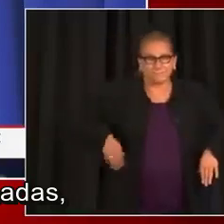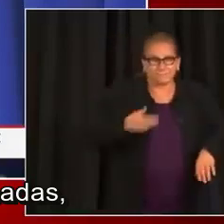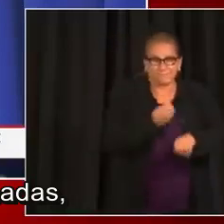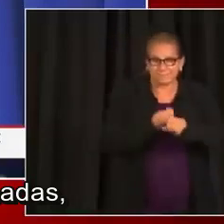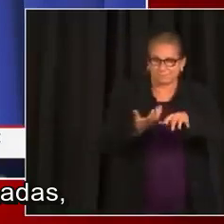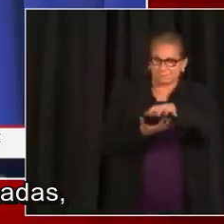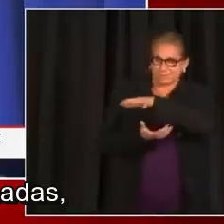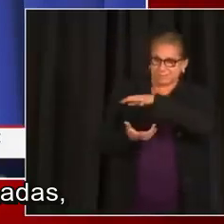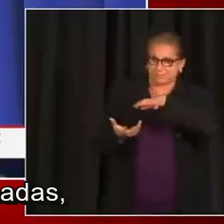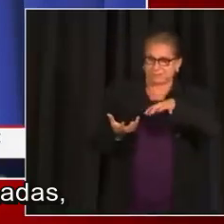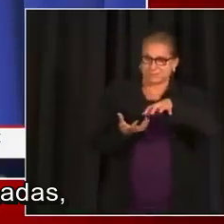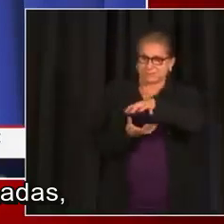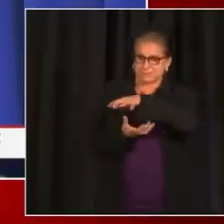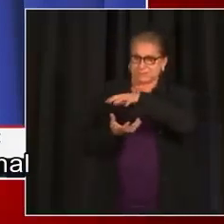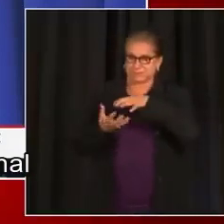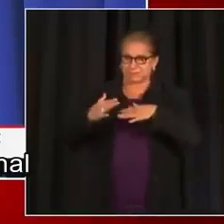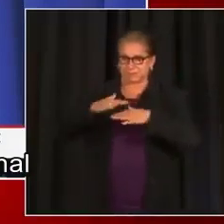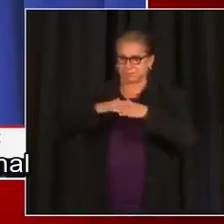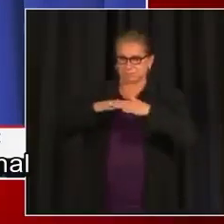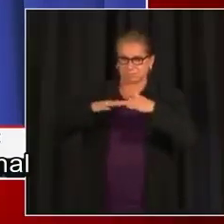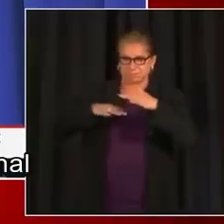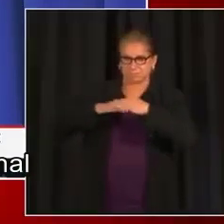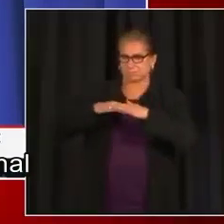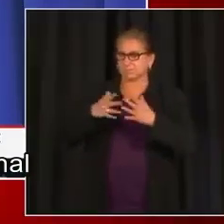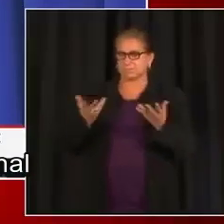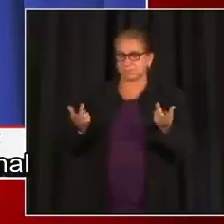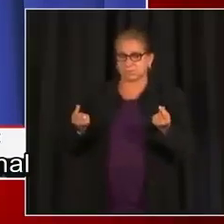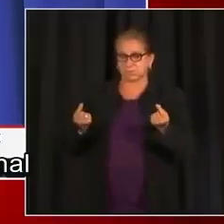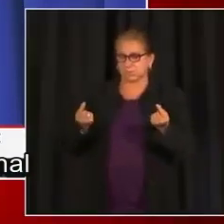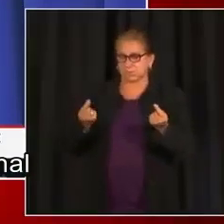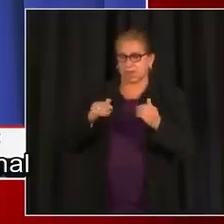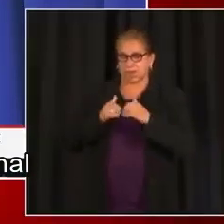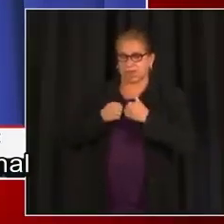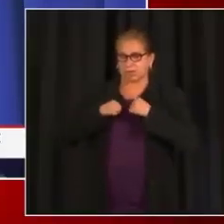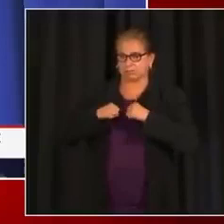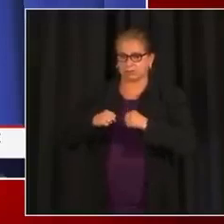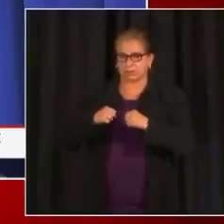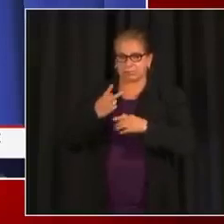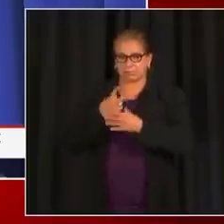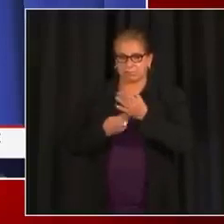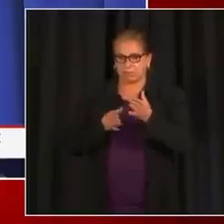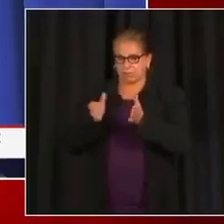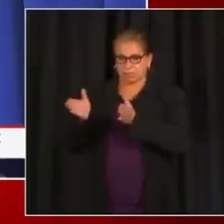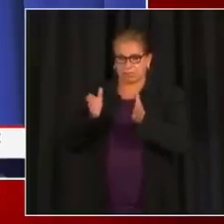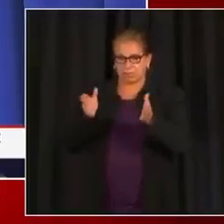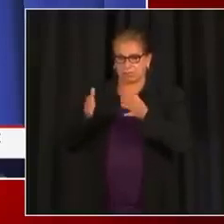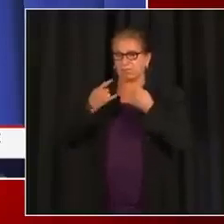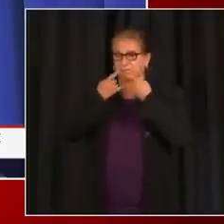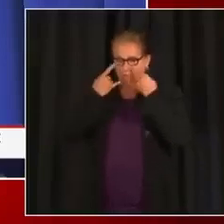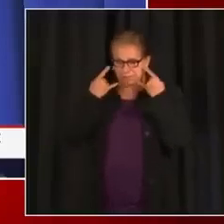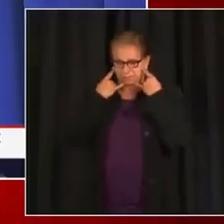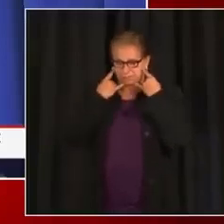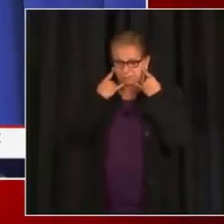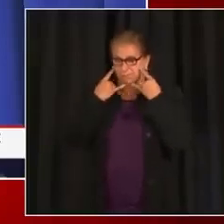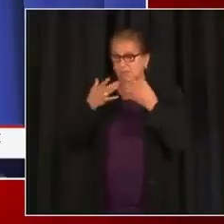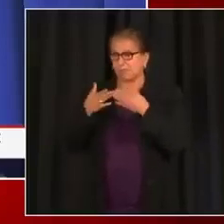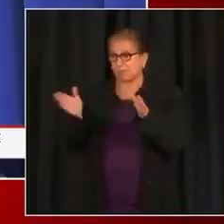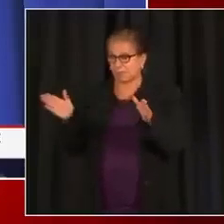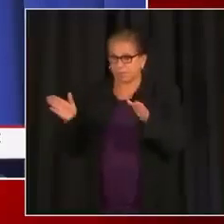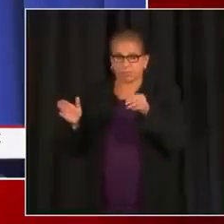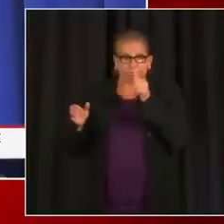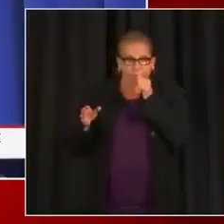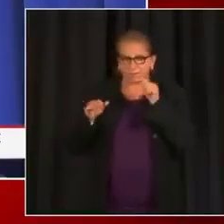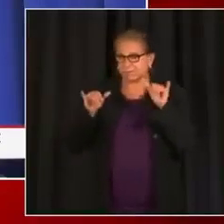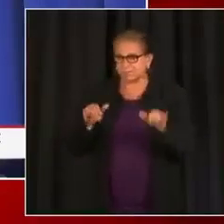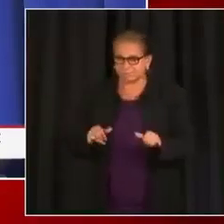están vacunadas o no vacunadas, y que ofrezcan una capa adicional de protección utilizando la mascarilla. Y eso es en cualquier lugar,